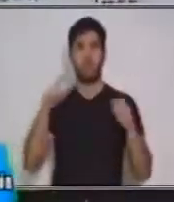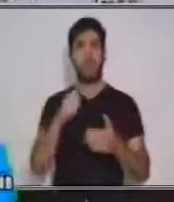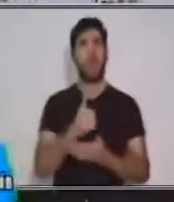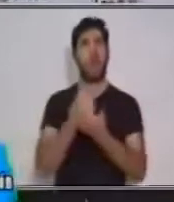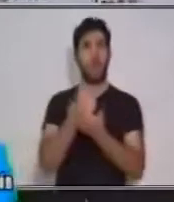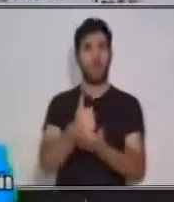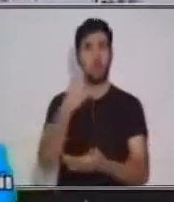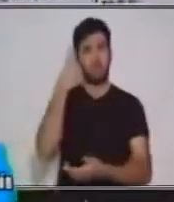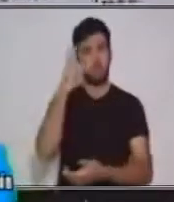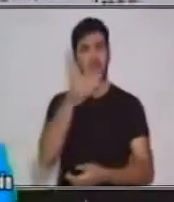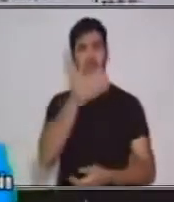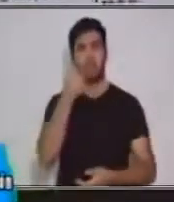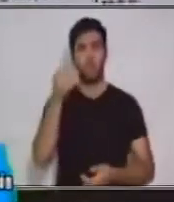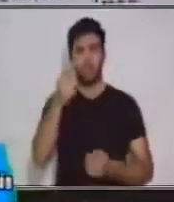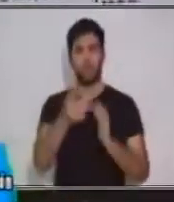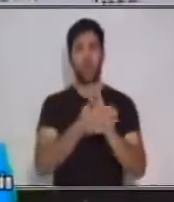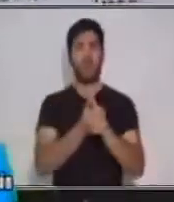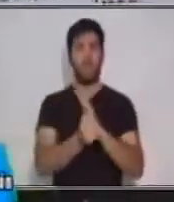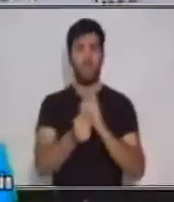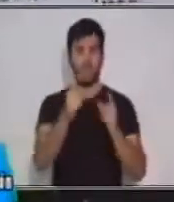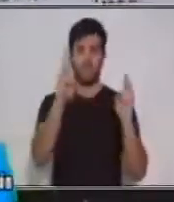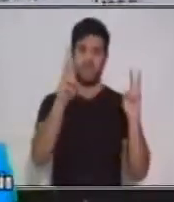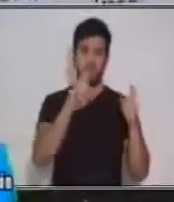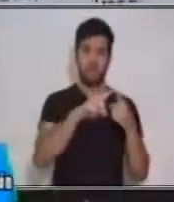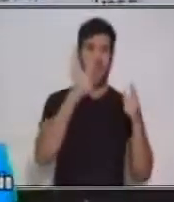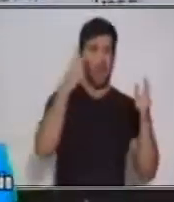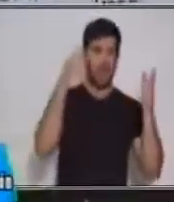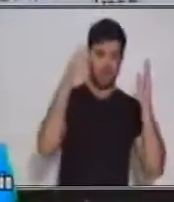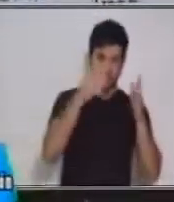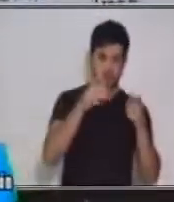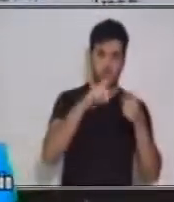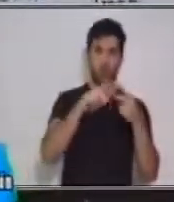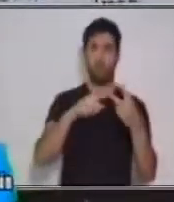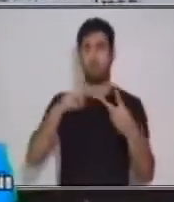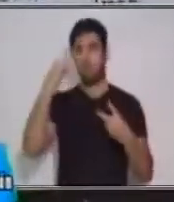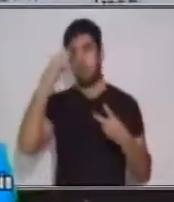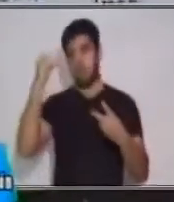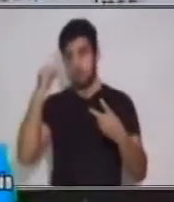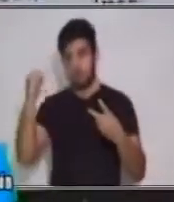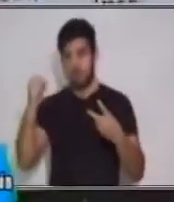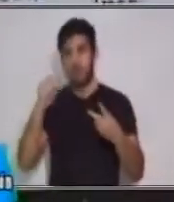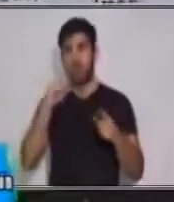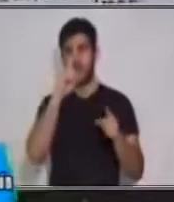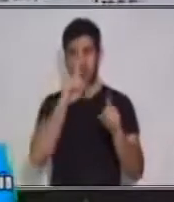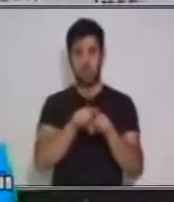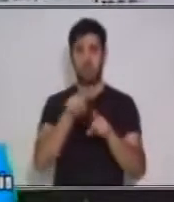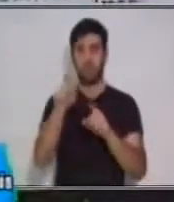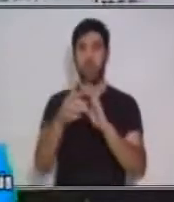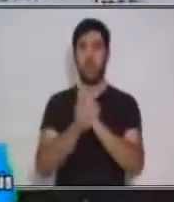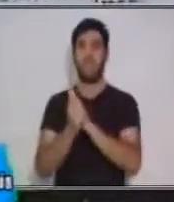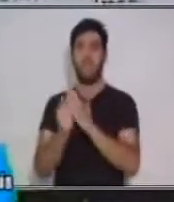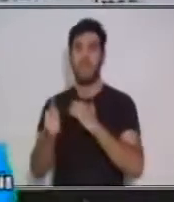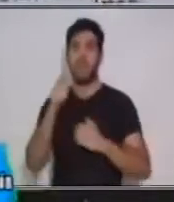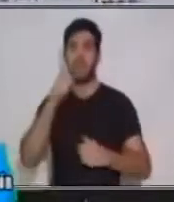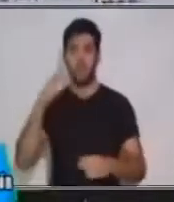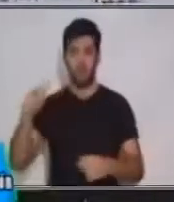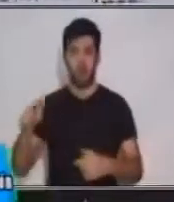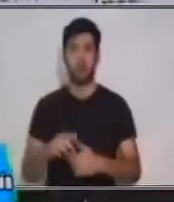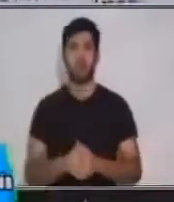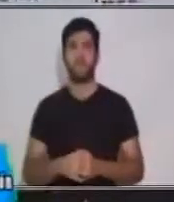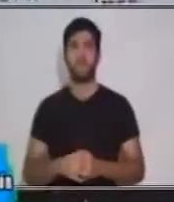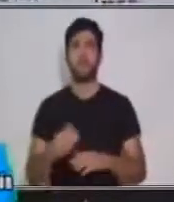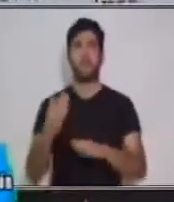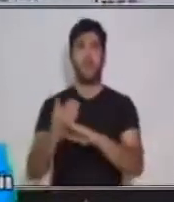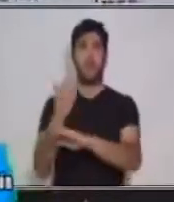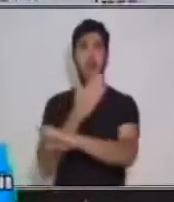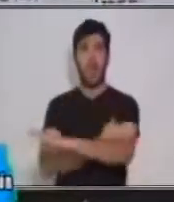habilidades y destrezas como la atención, la memoria y habilidad lingüística. Antes de